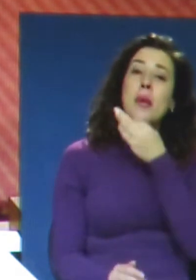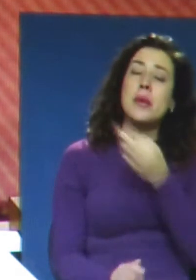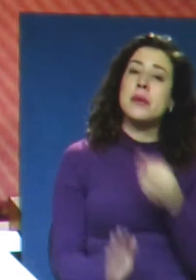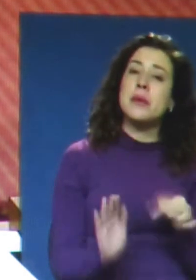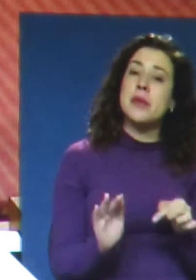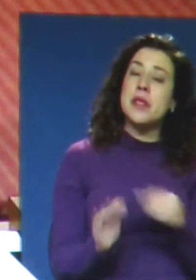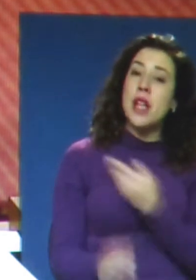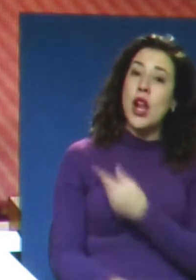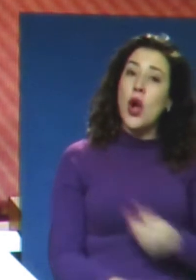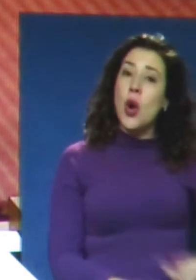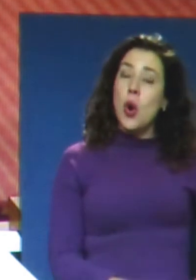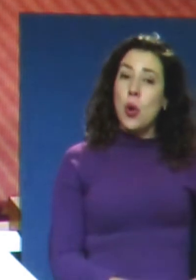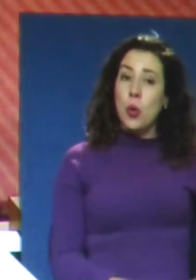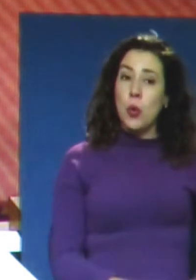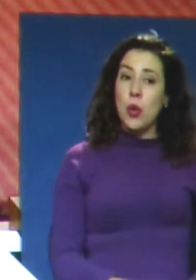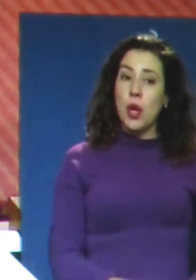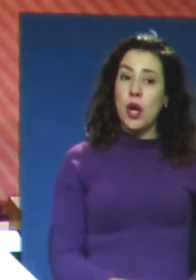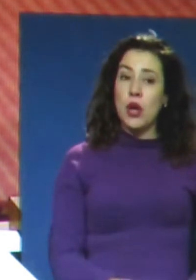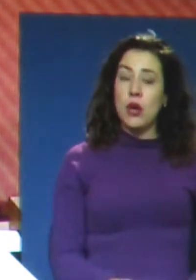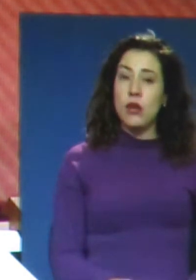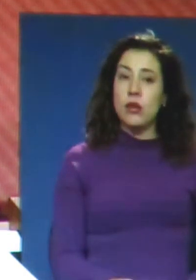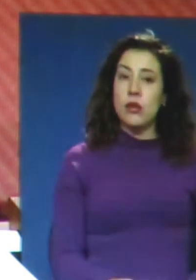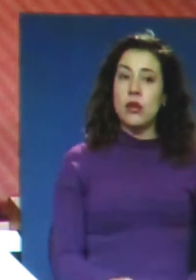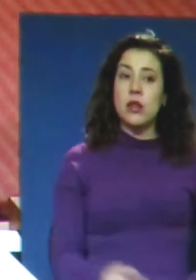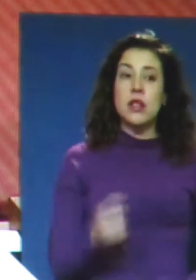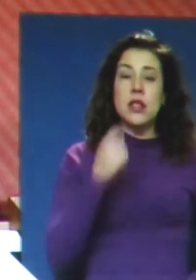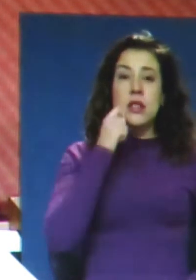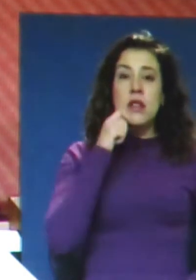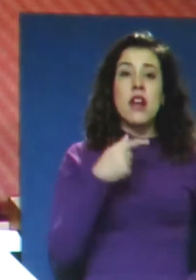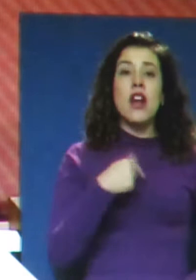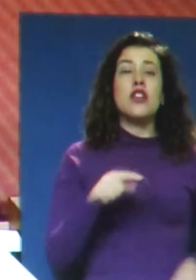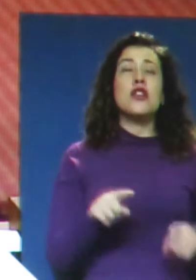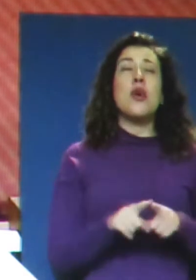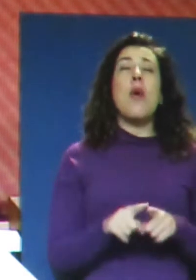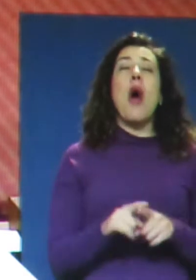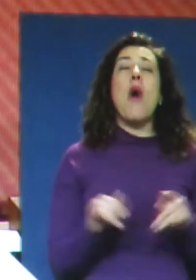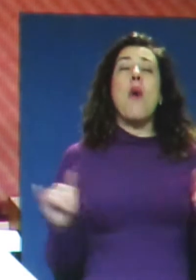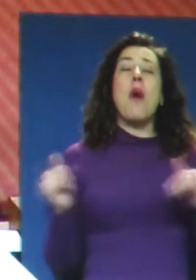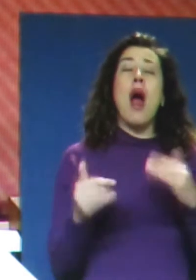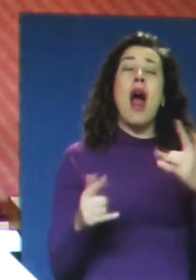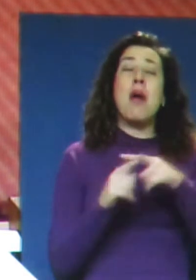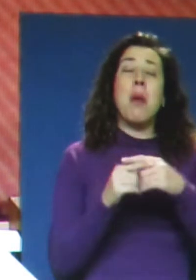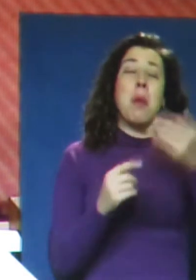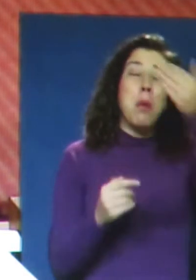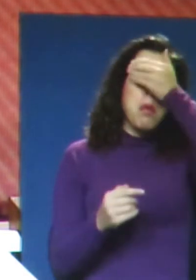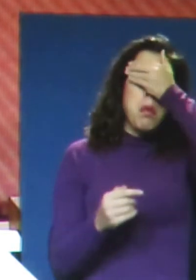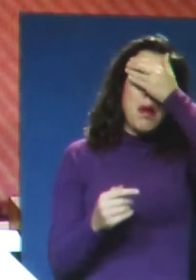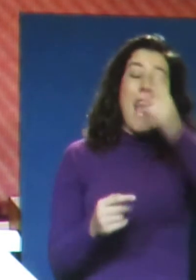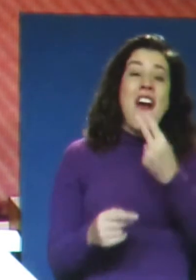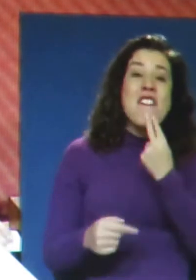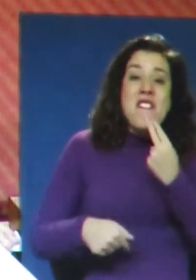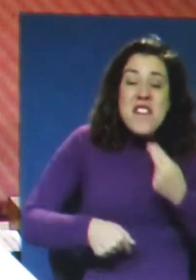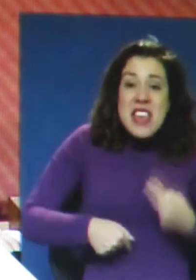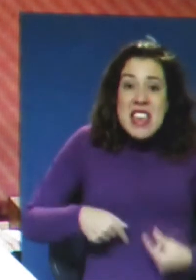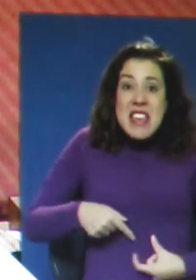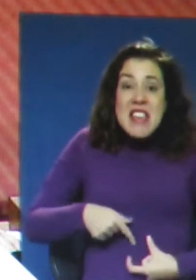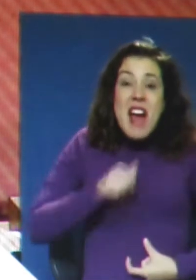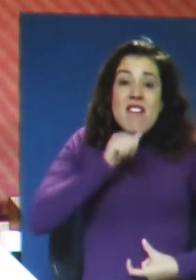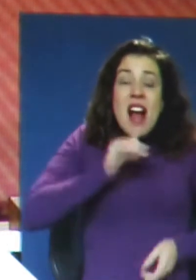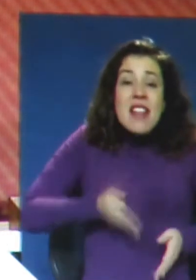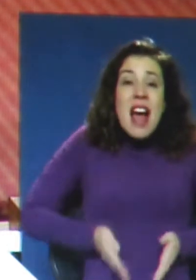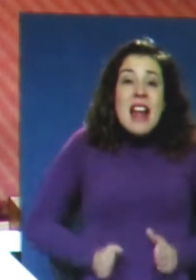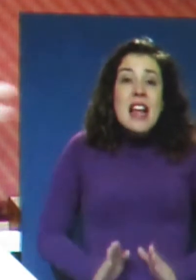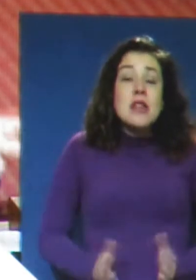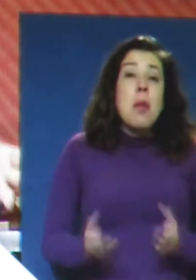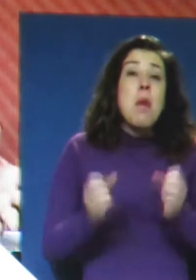el Ejecutivo nos está invitando a jugar a la ruleta rusa con la vida del niño que está por nacer. O sea,